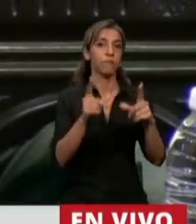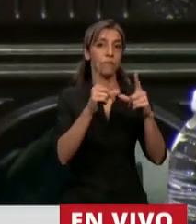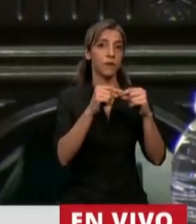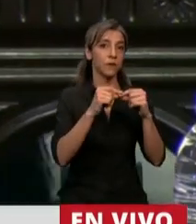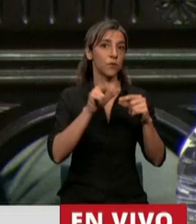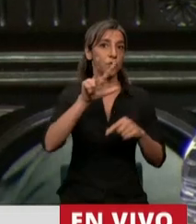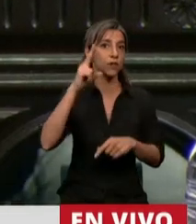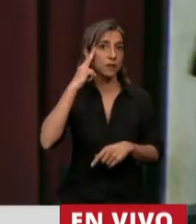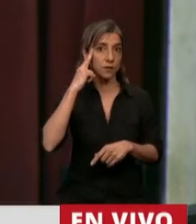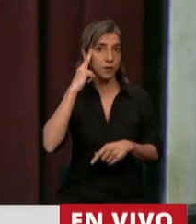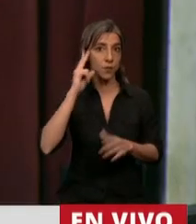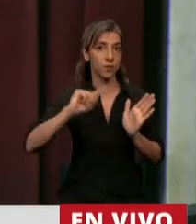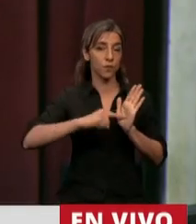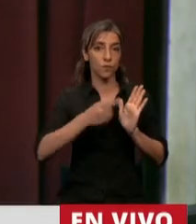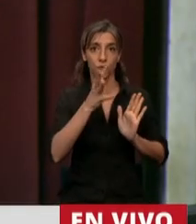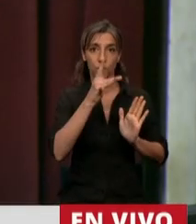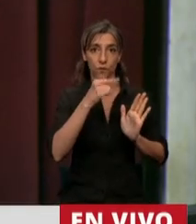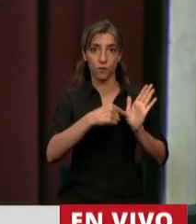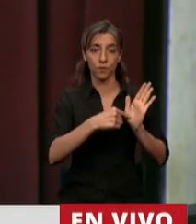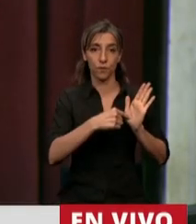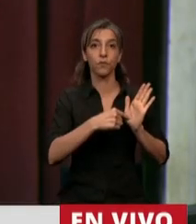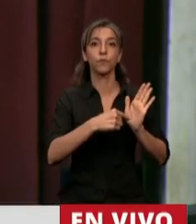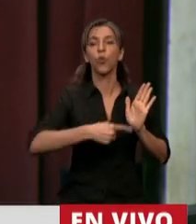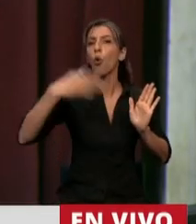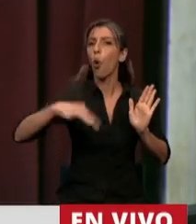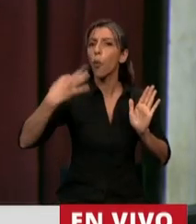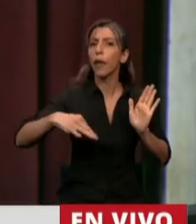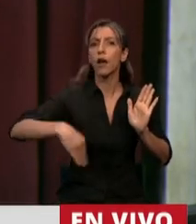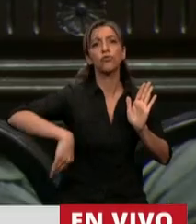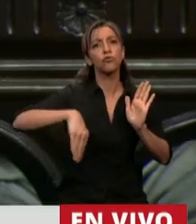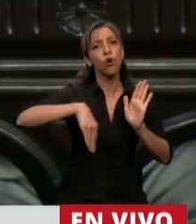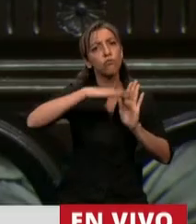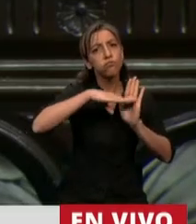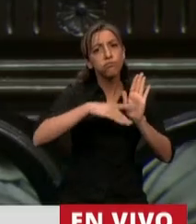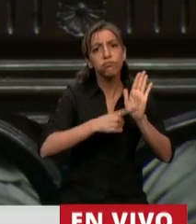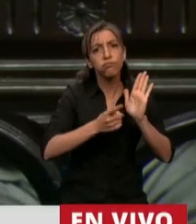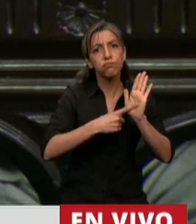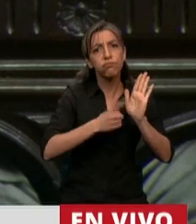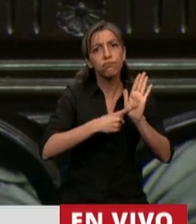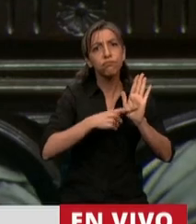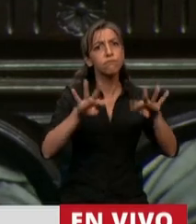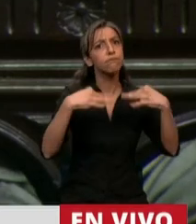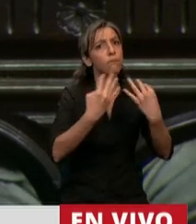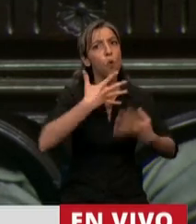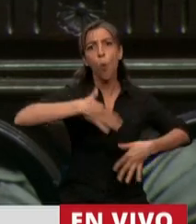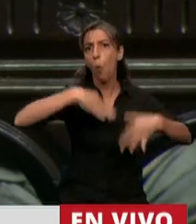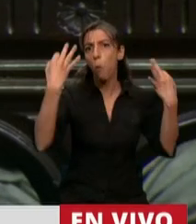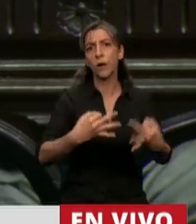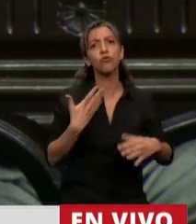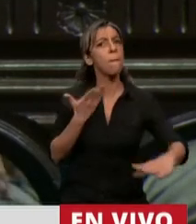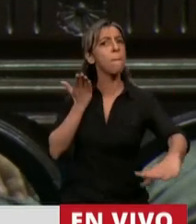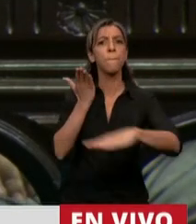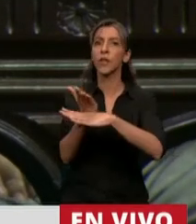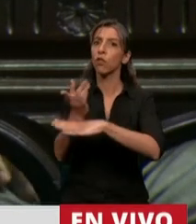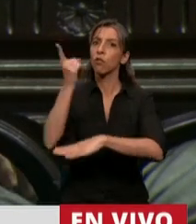14, que le pone como obligación hacer cumplir las prescripciones de este reglamento, que haga cumplir la que